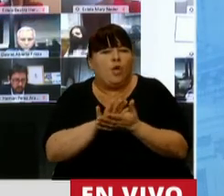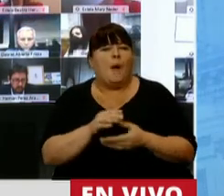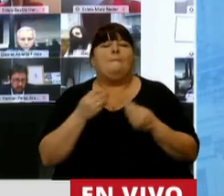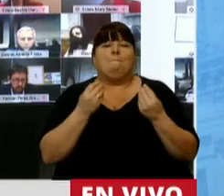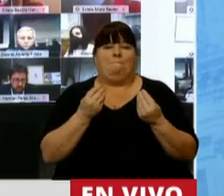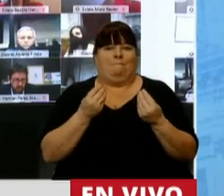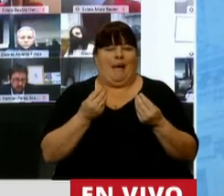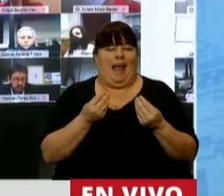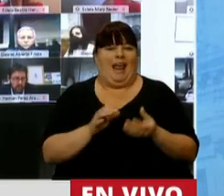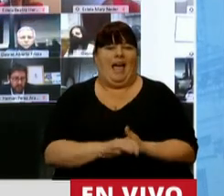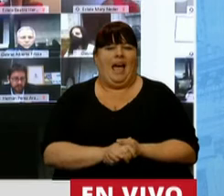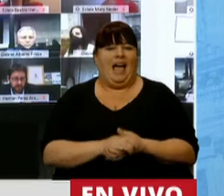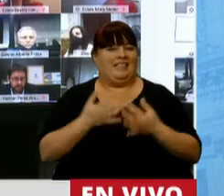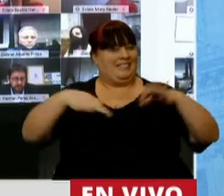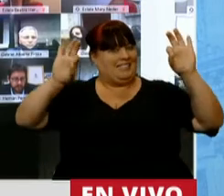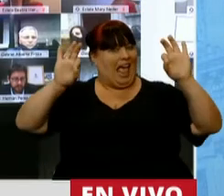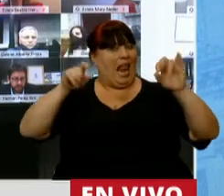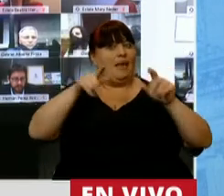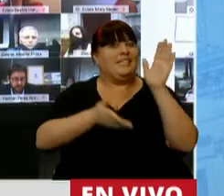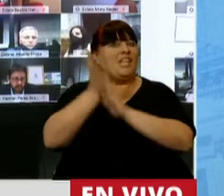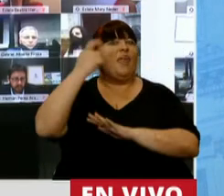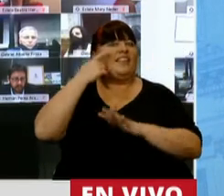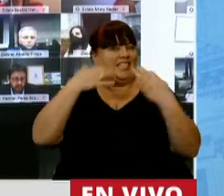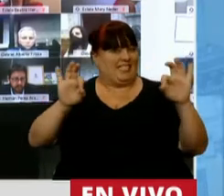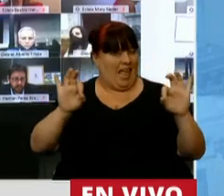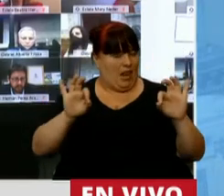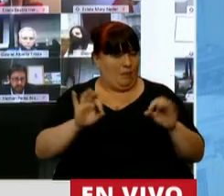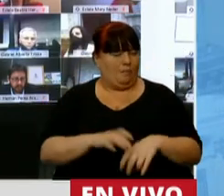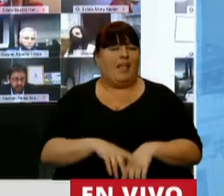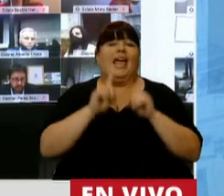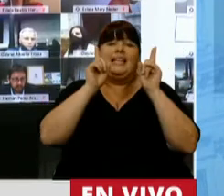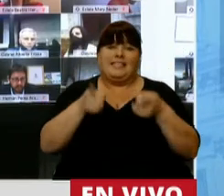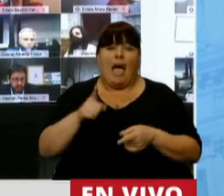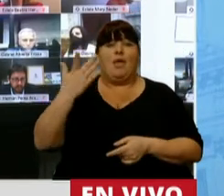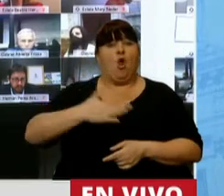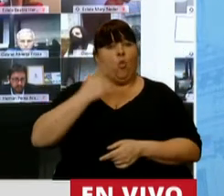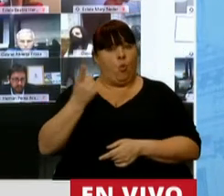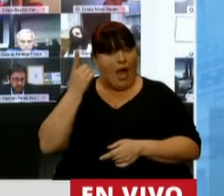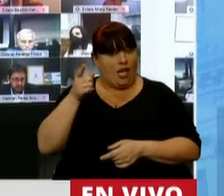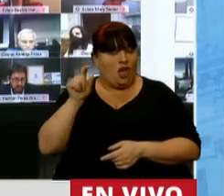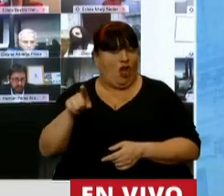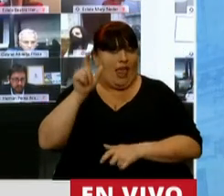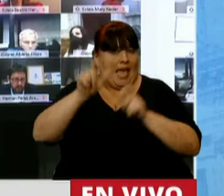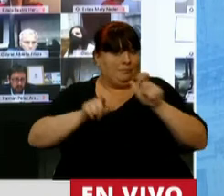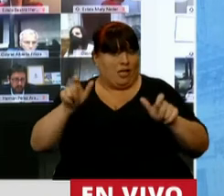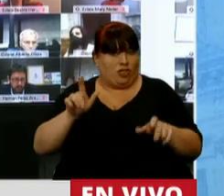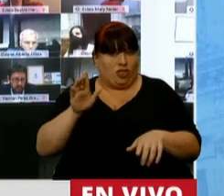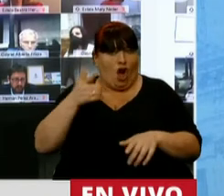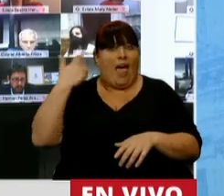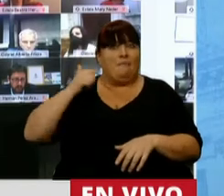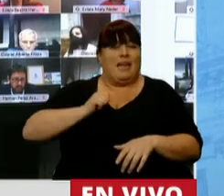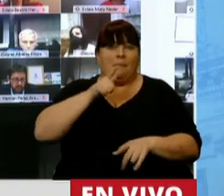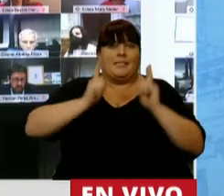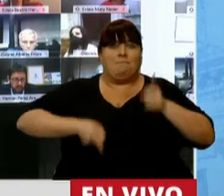para salir ilesa de la provincia de Entre Ríos. Al igual que los dueños de la vida de las personas en la